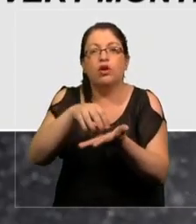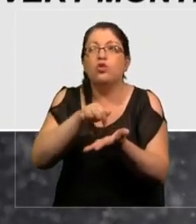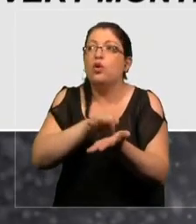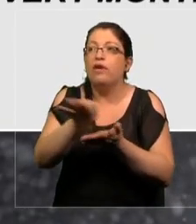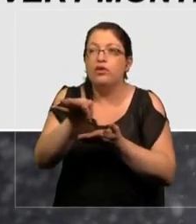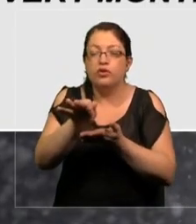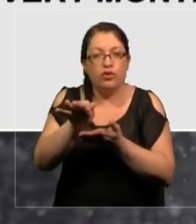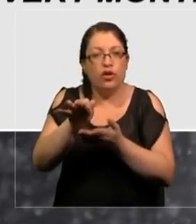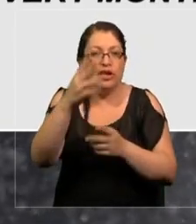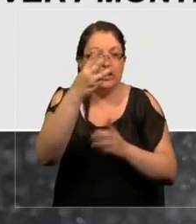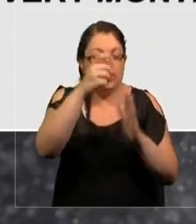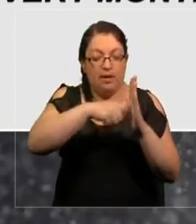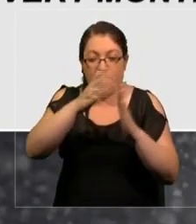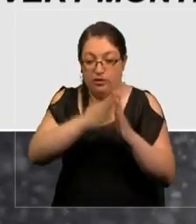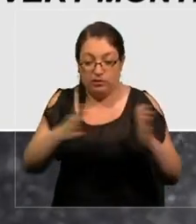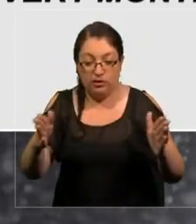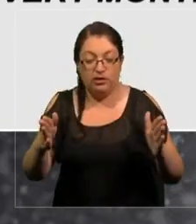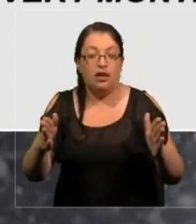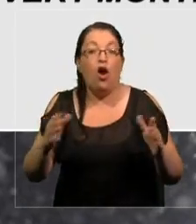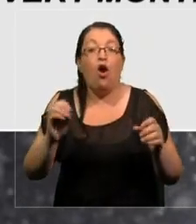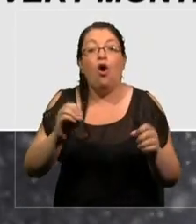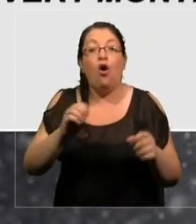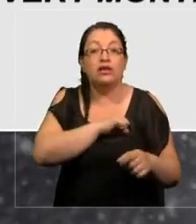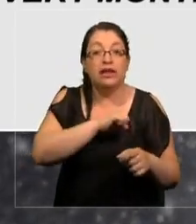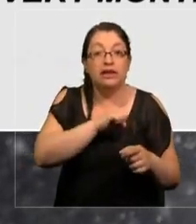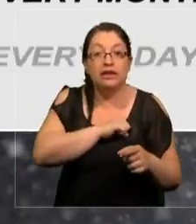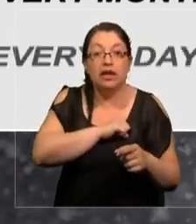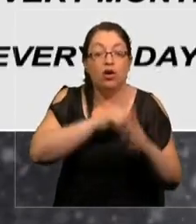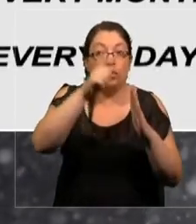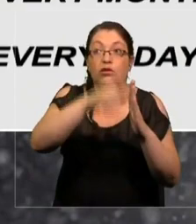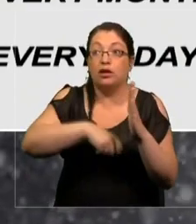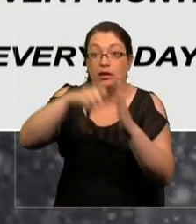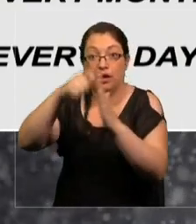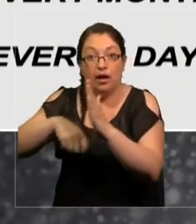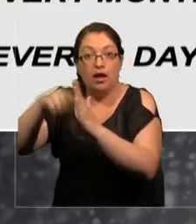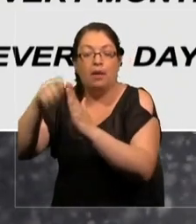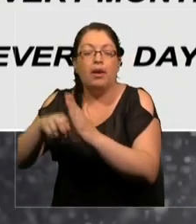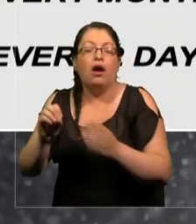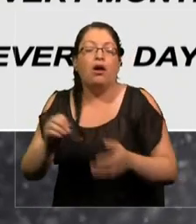todo Santiago cada mes o Valparaíso.